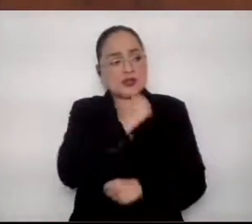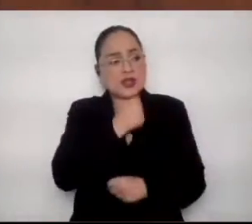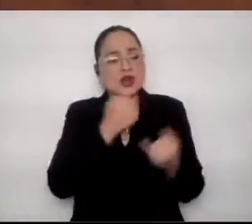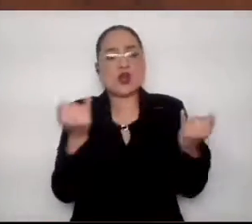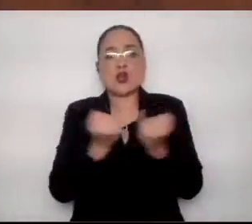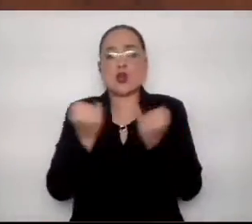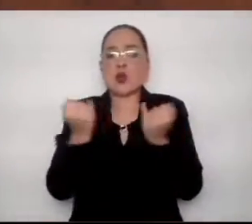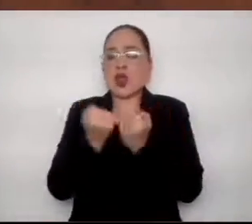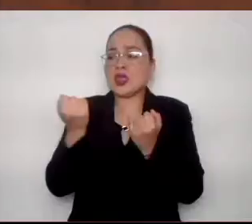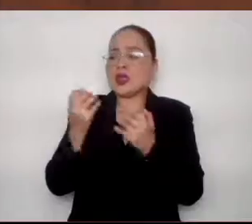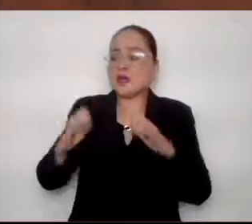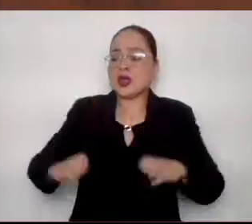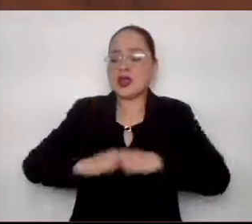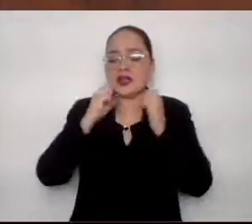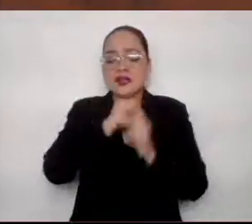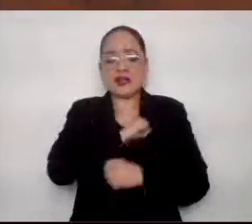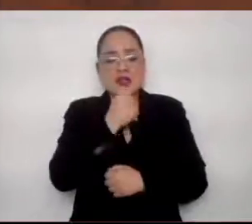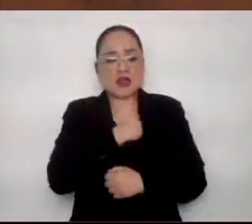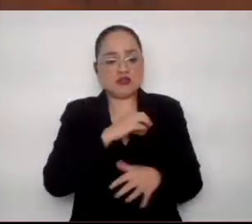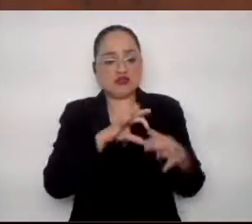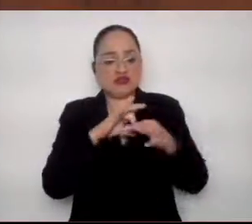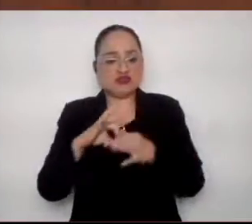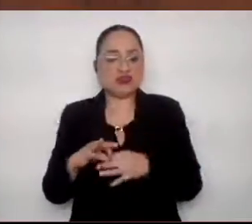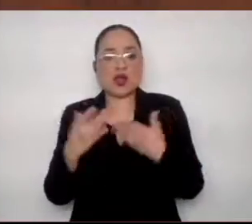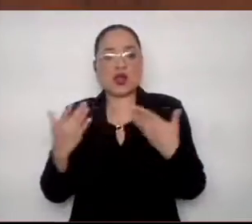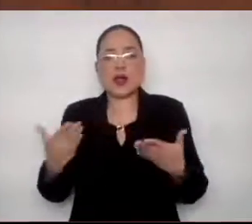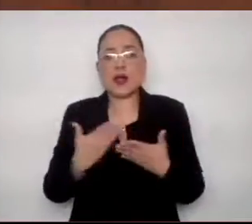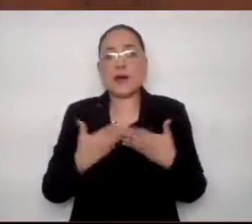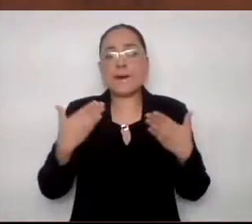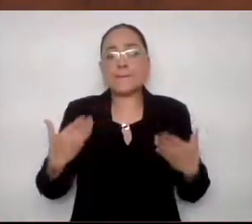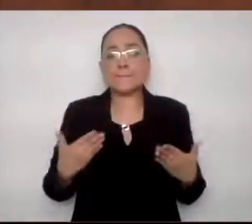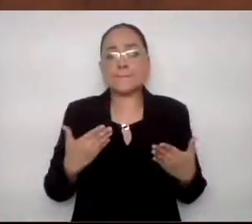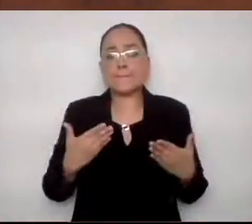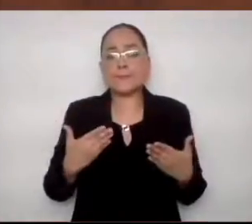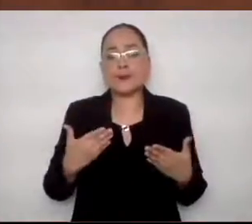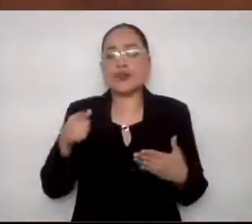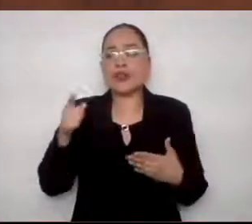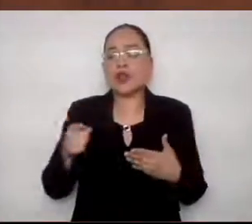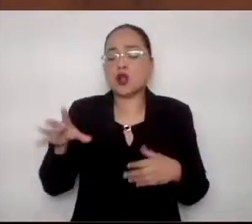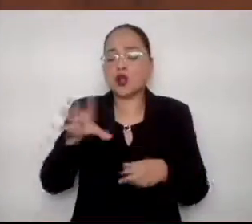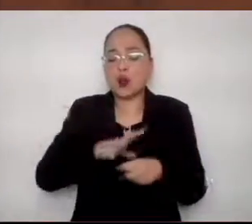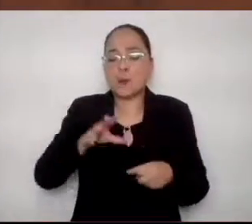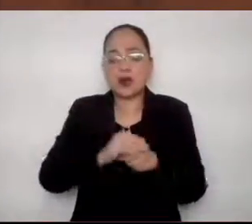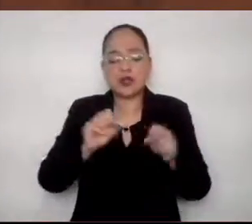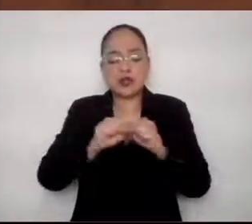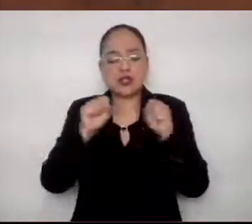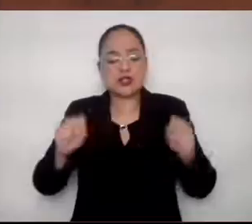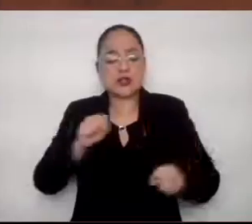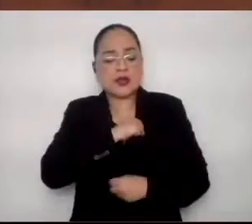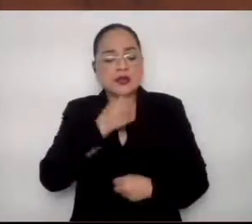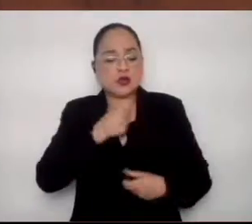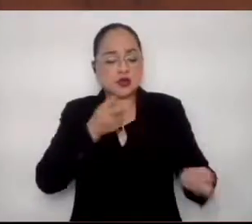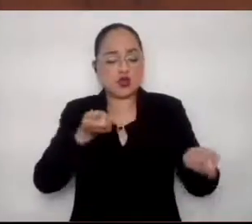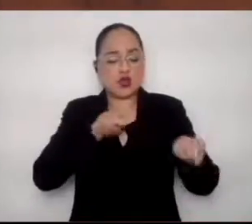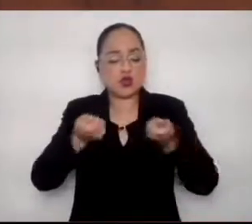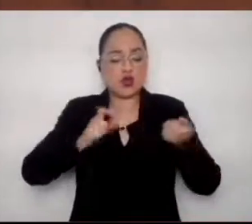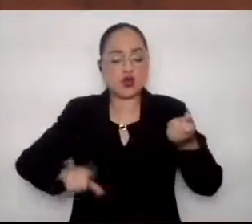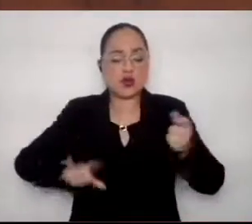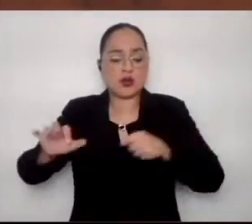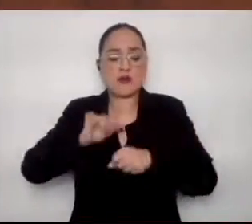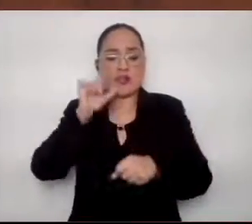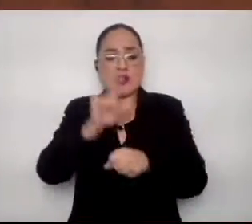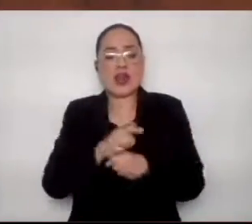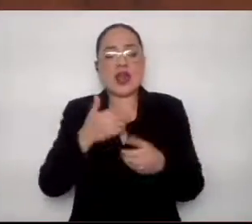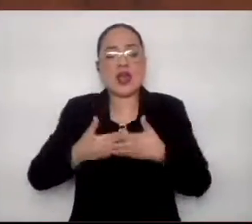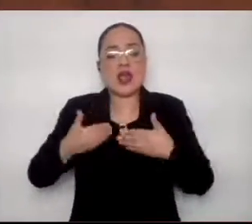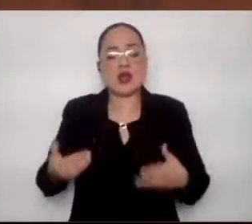sanitaria, le pregunto, derivado de la centralización del sistema de salud, cuál será el papel